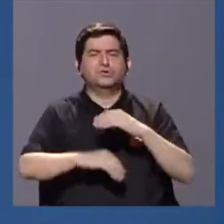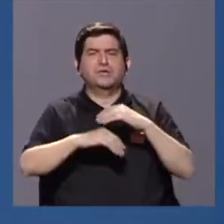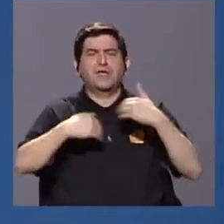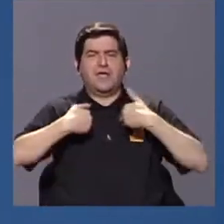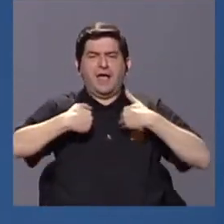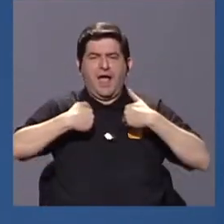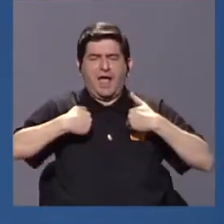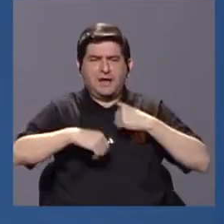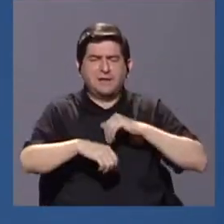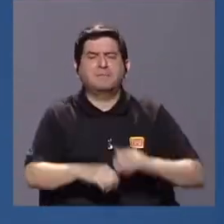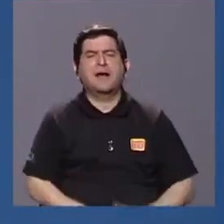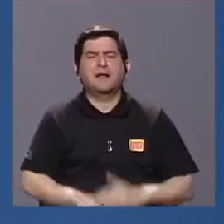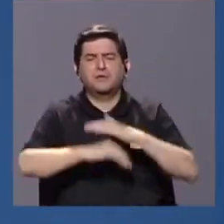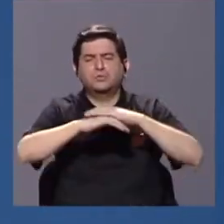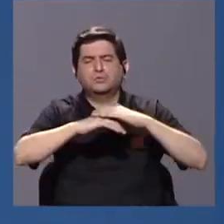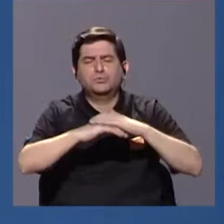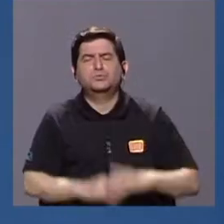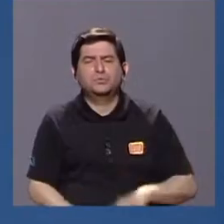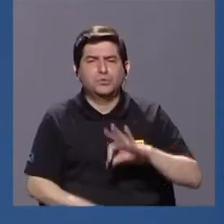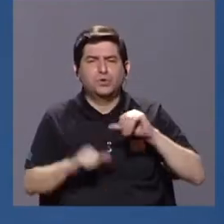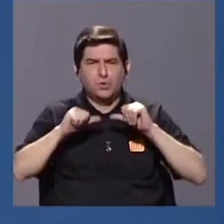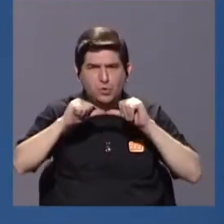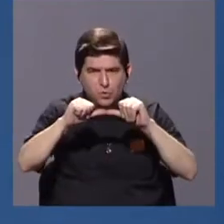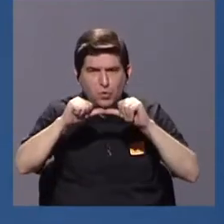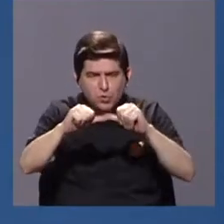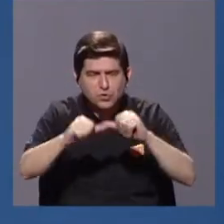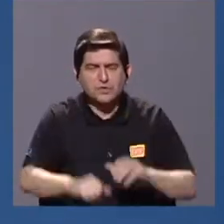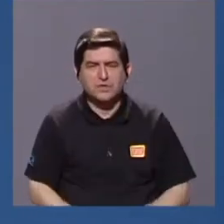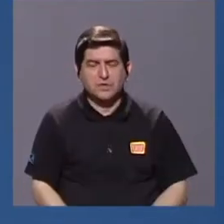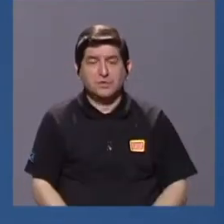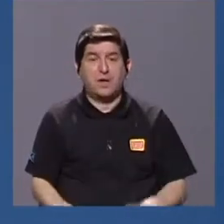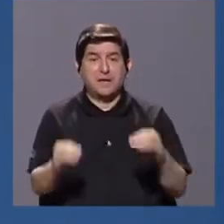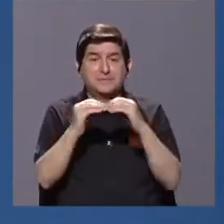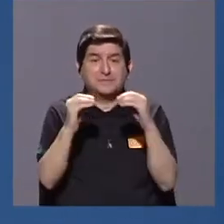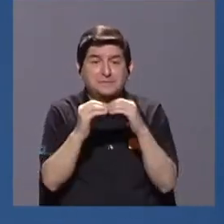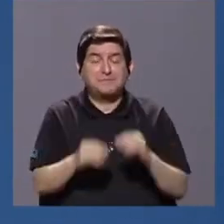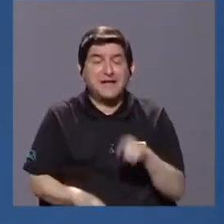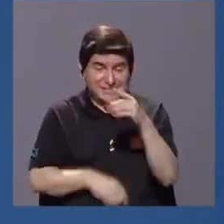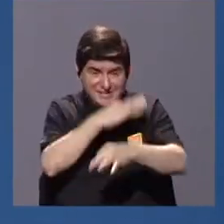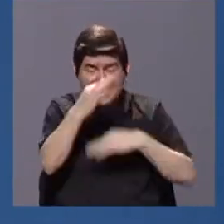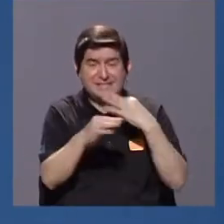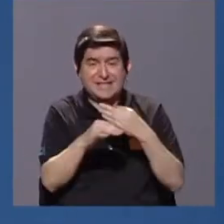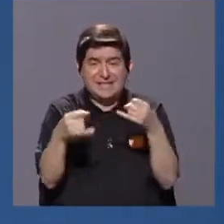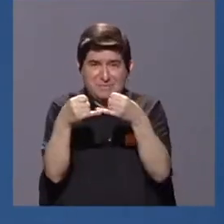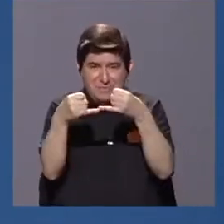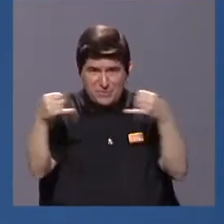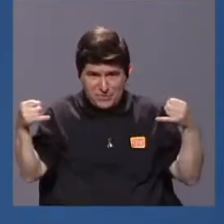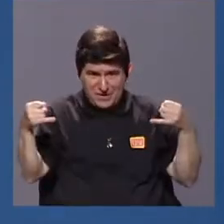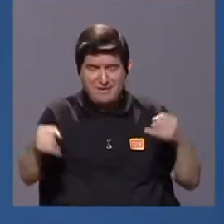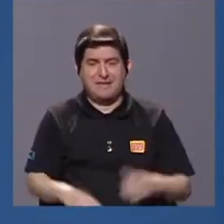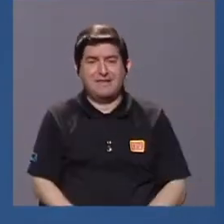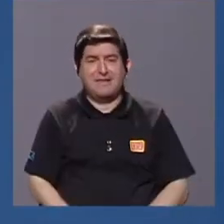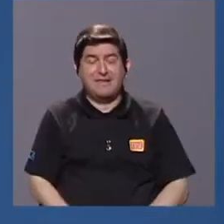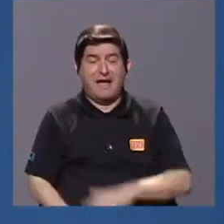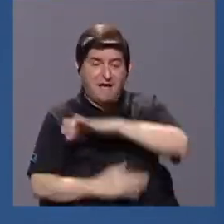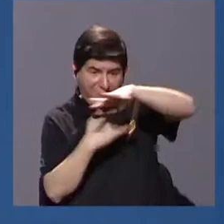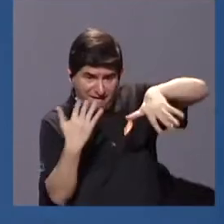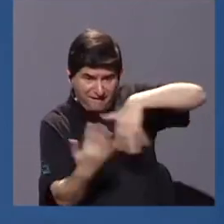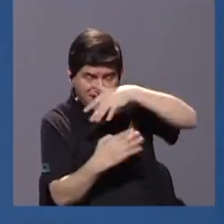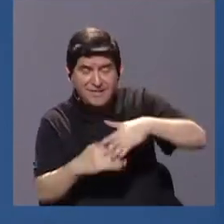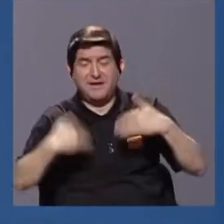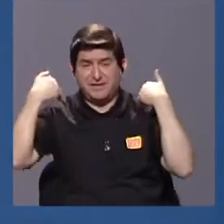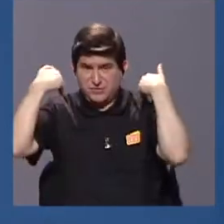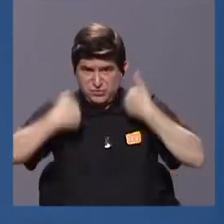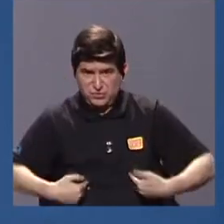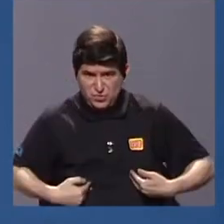interactuando de manera constante. Entonces, entre más sitios bordes tengamos, entre más interacción exista entre el ser humano,